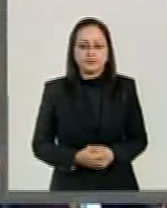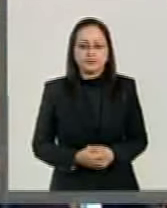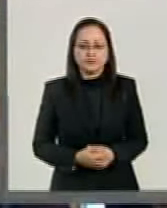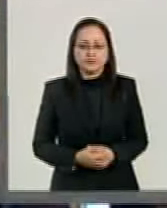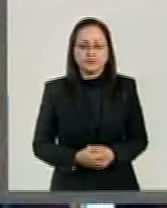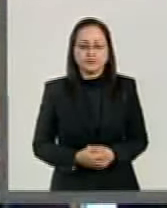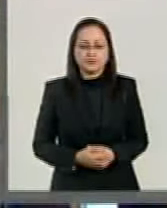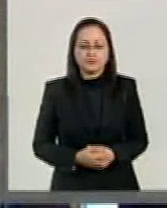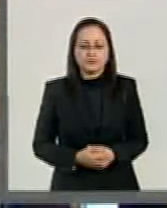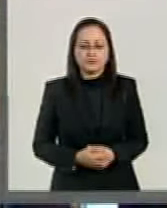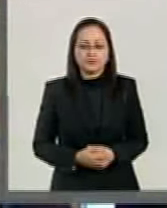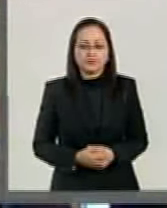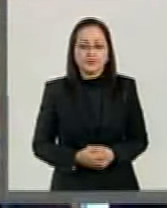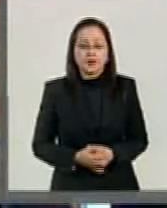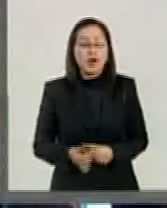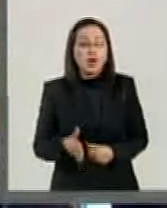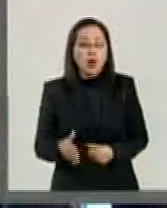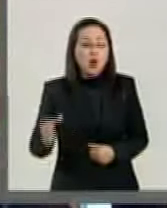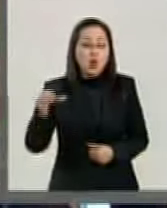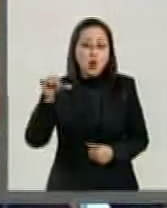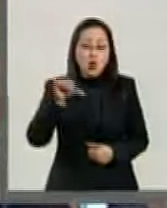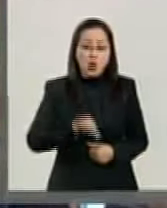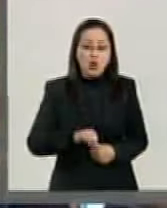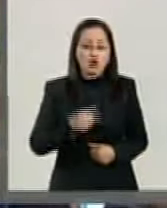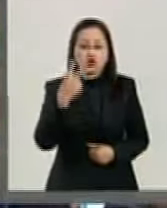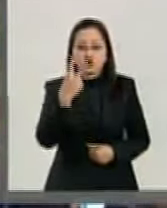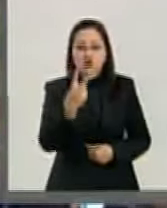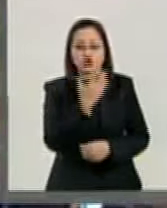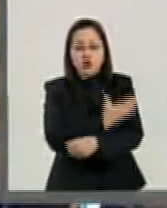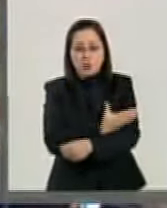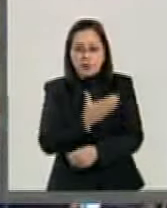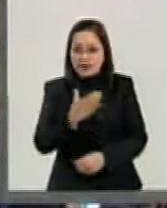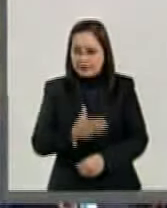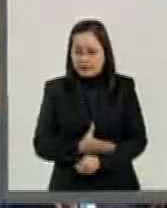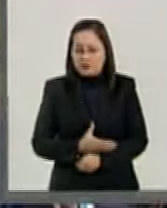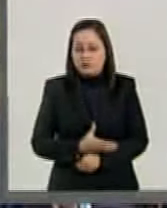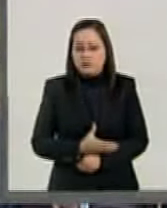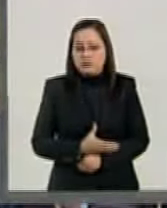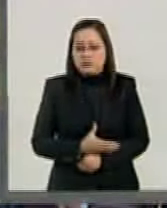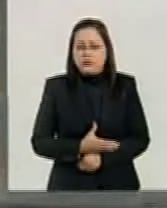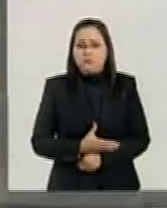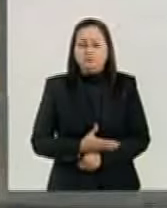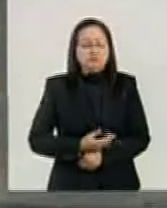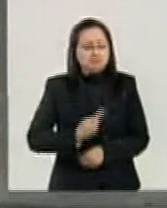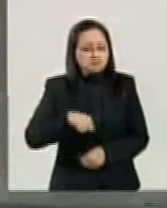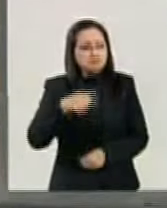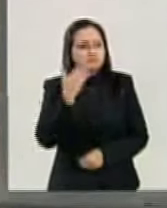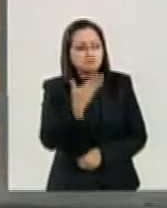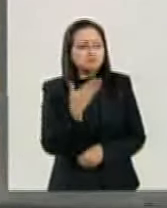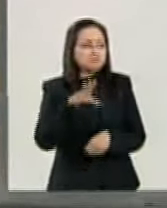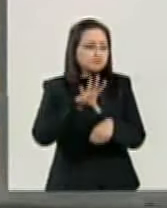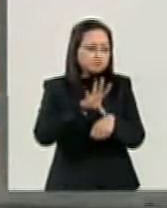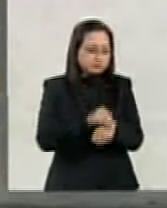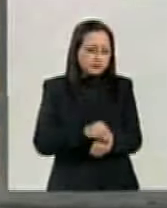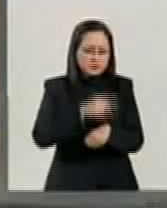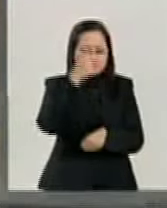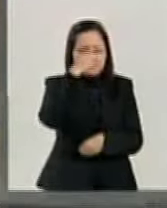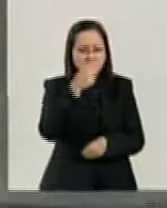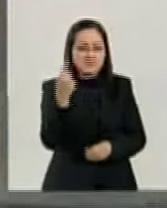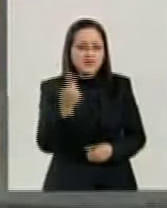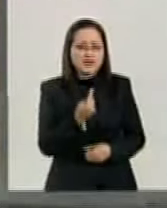El día de hoy, dos compañeros nuestros han solicitado licencia para